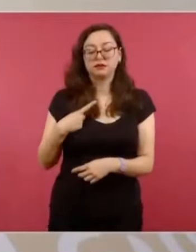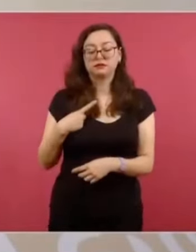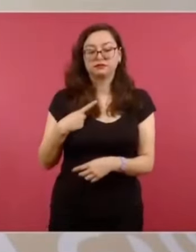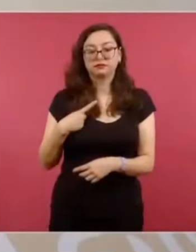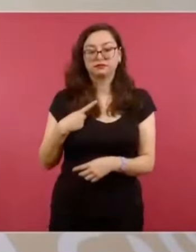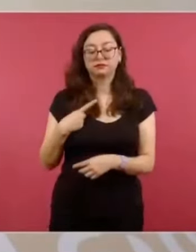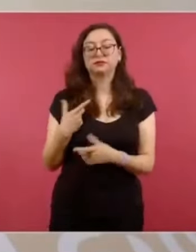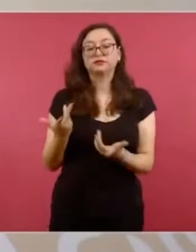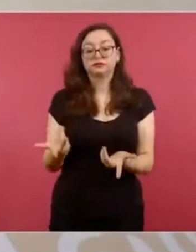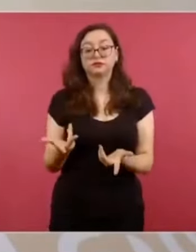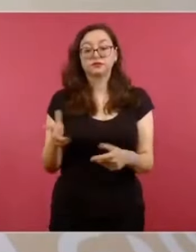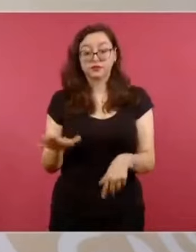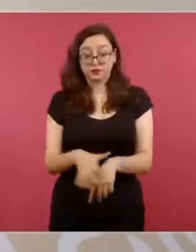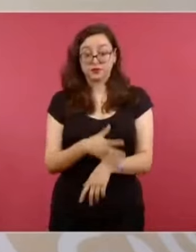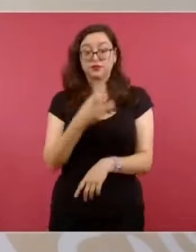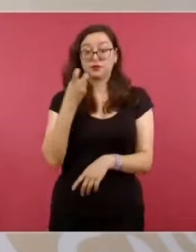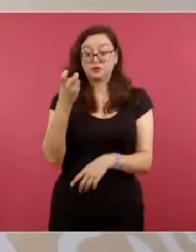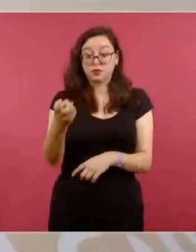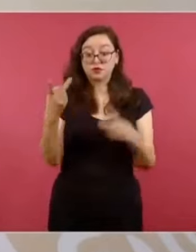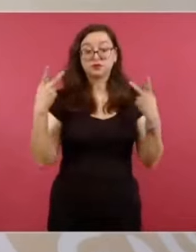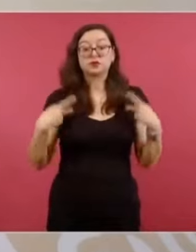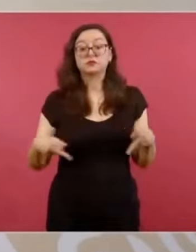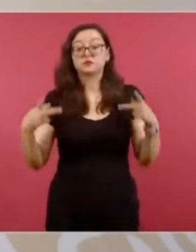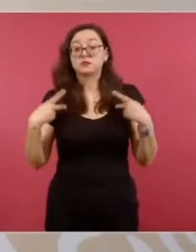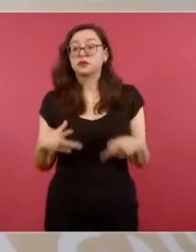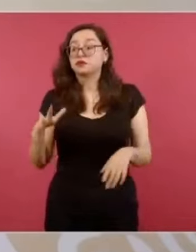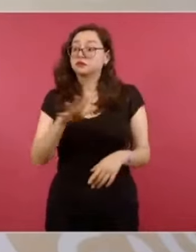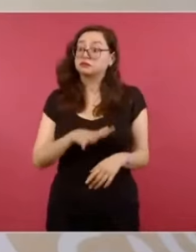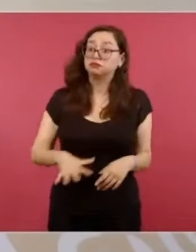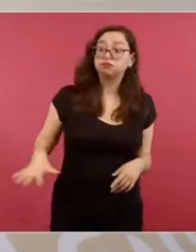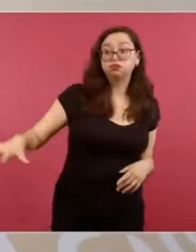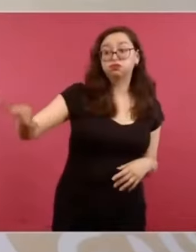desgracia de millones de mexicanos.